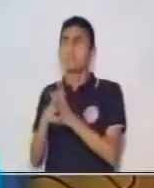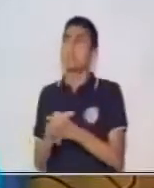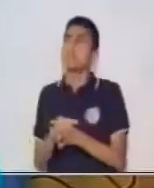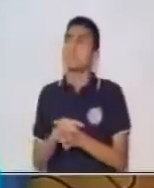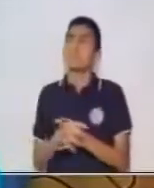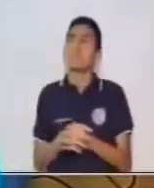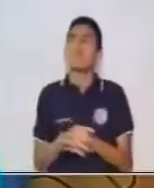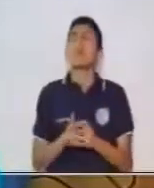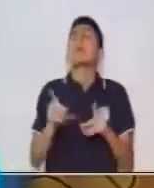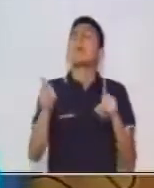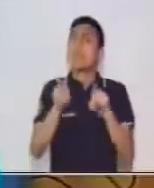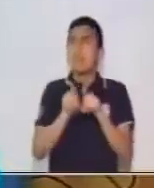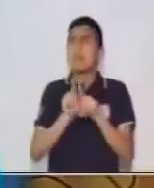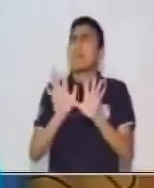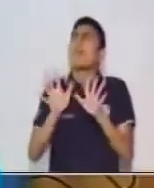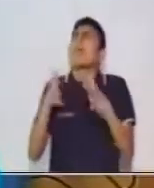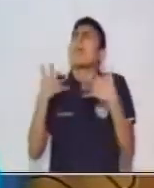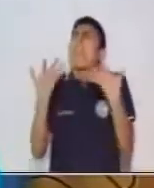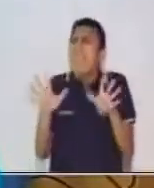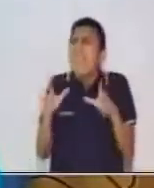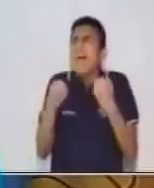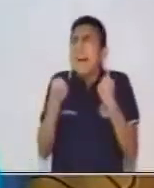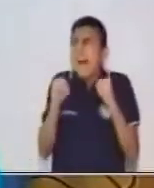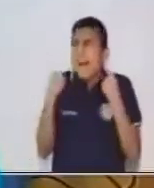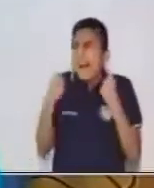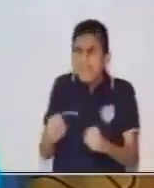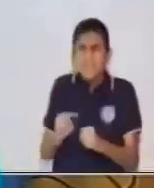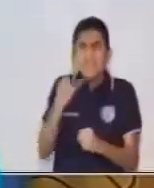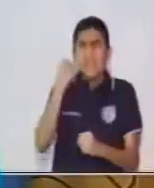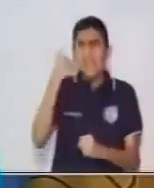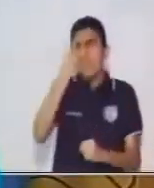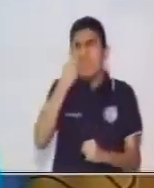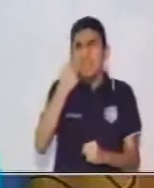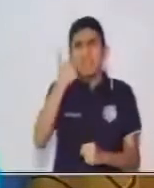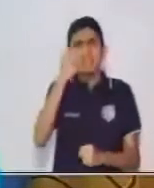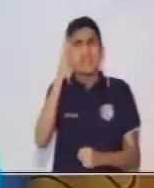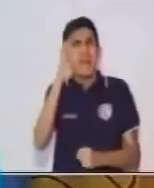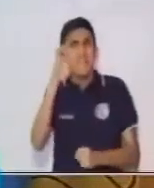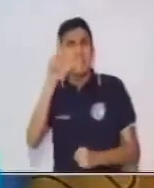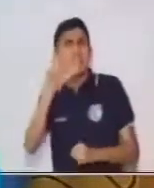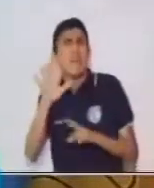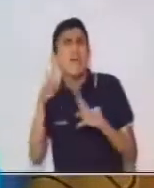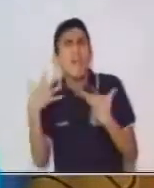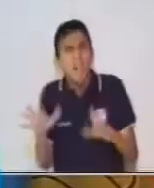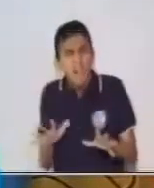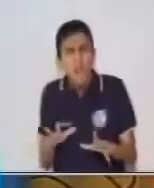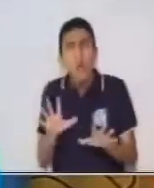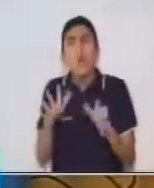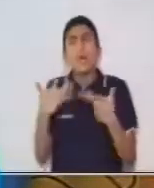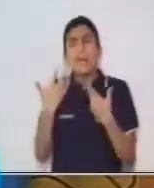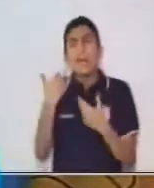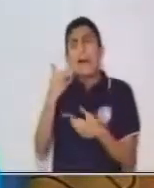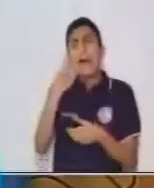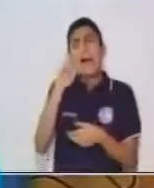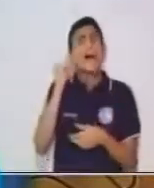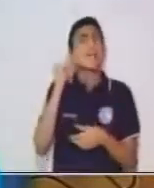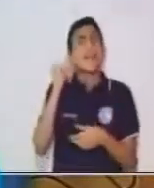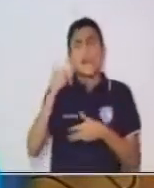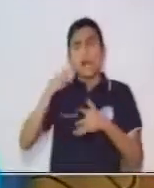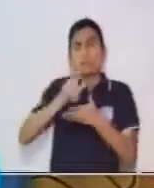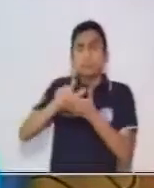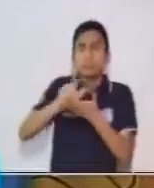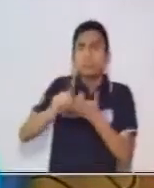haciendo la interrogante ¿qué es lo? para identificar si existe un objeto directo. ¿Qué es lo que arregla Isabel?